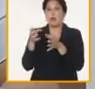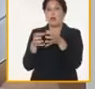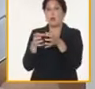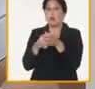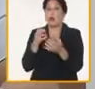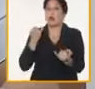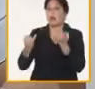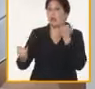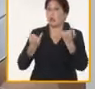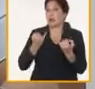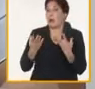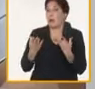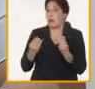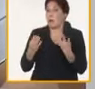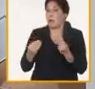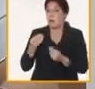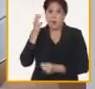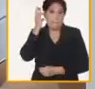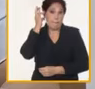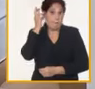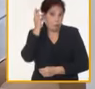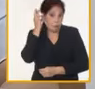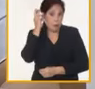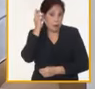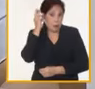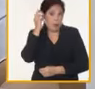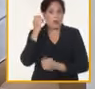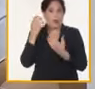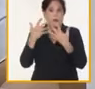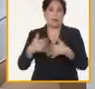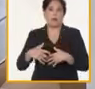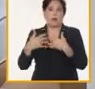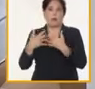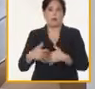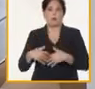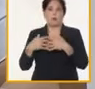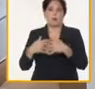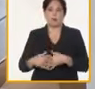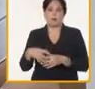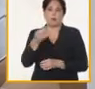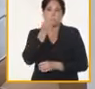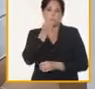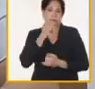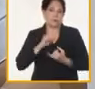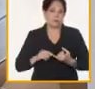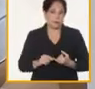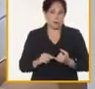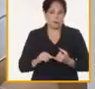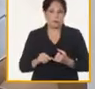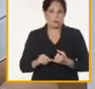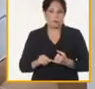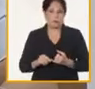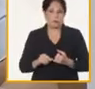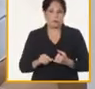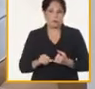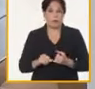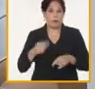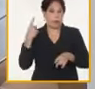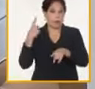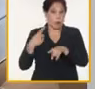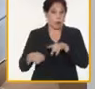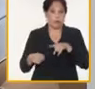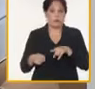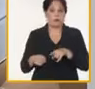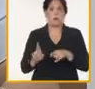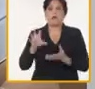gran cantidad de mujeres en la producción de alimentos en los campos cubanos y también en